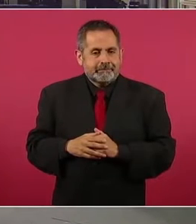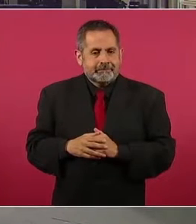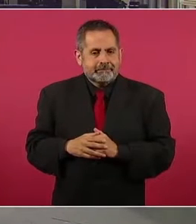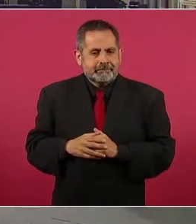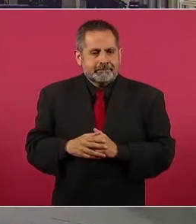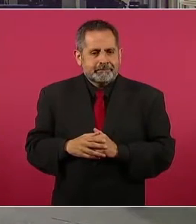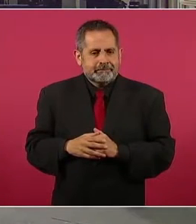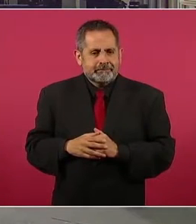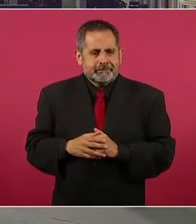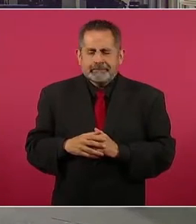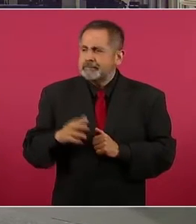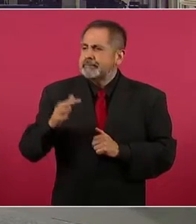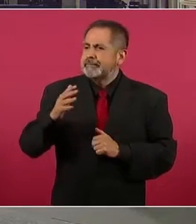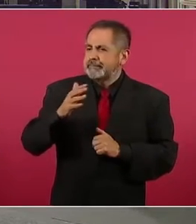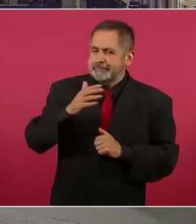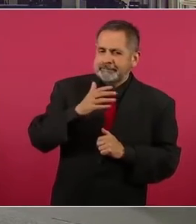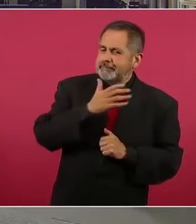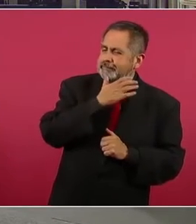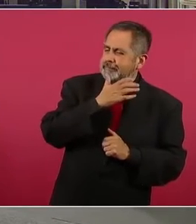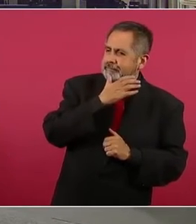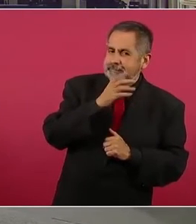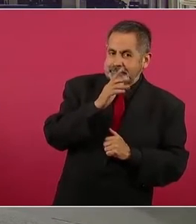Creo que Fidel le dice, siéntate.